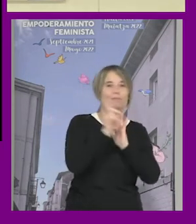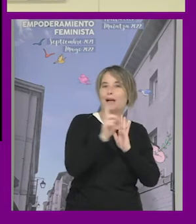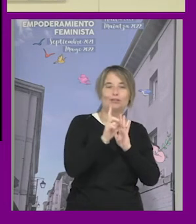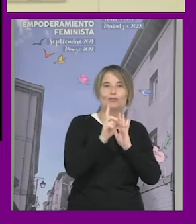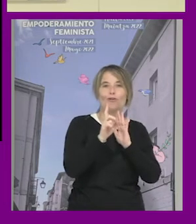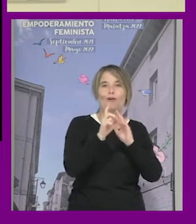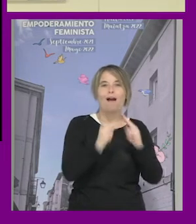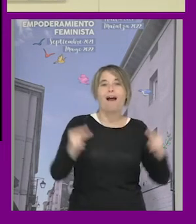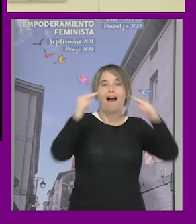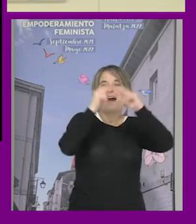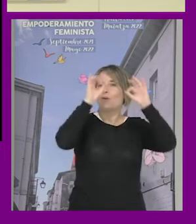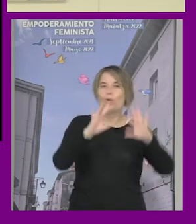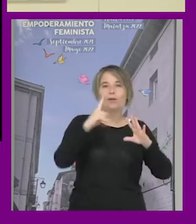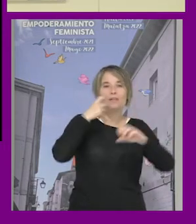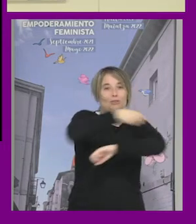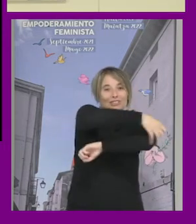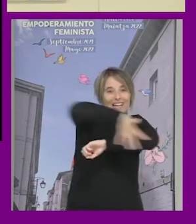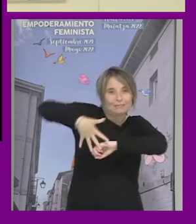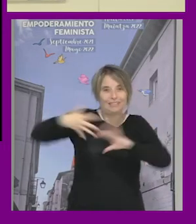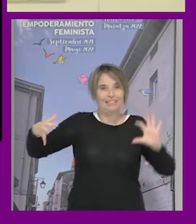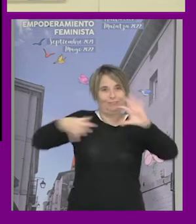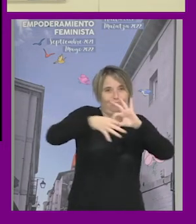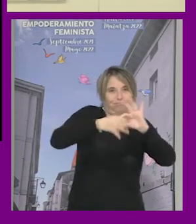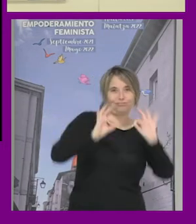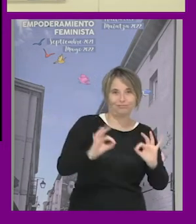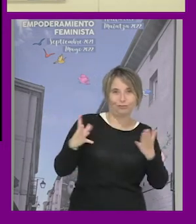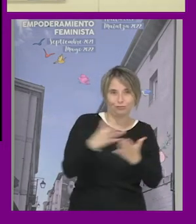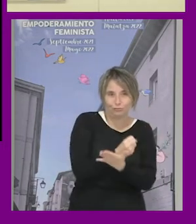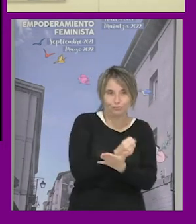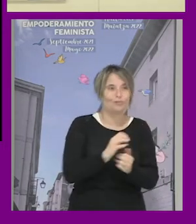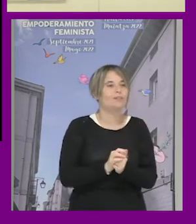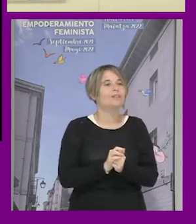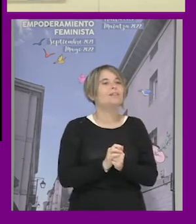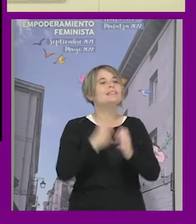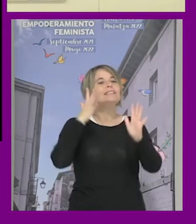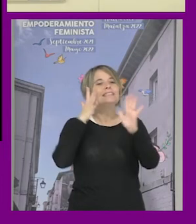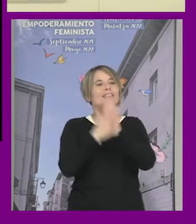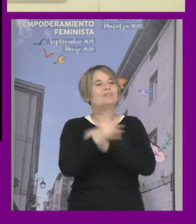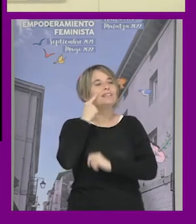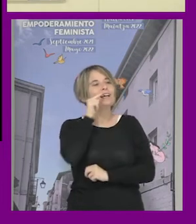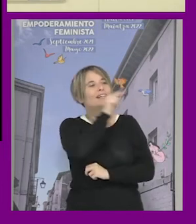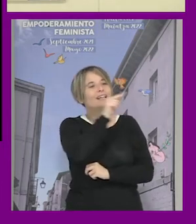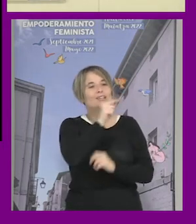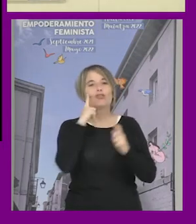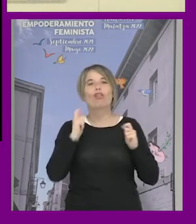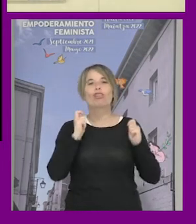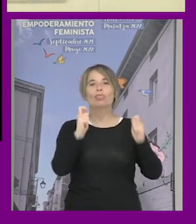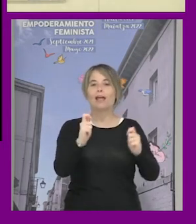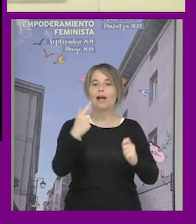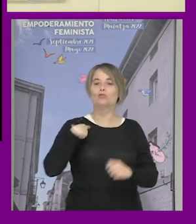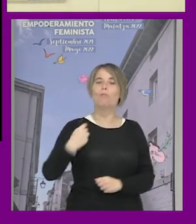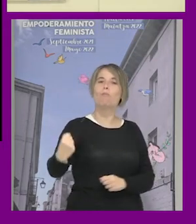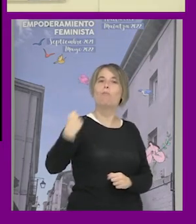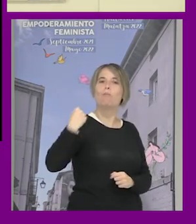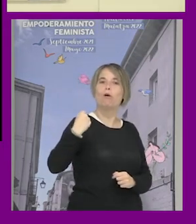nivel que las otras porque las cruza vale la posición de género entendida como la atribución de una posición de poder y